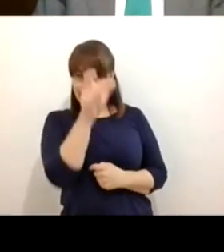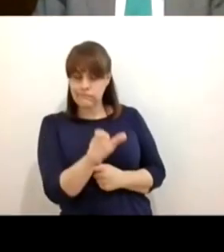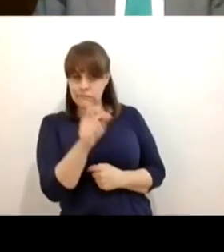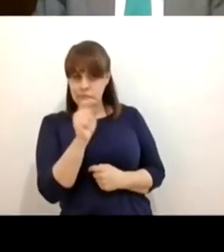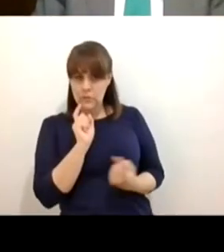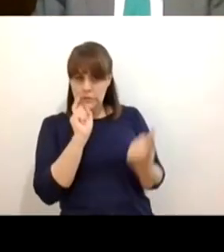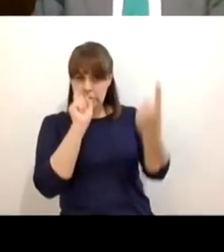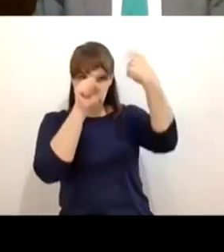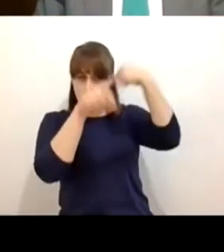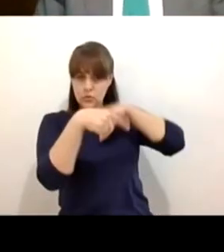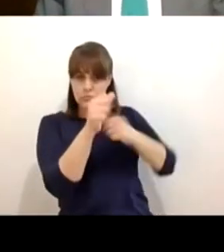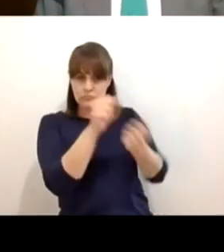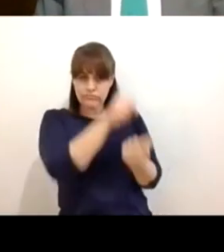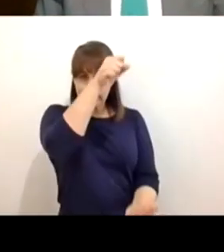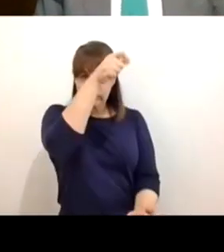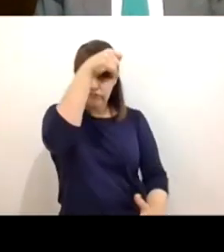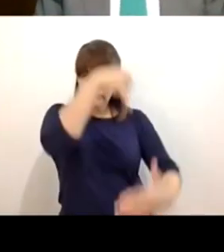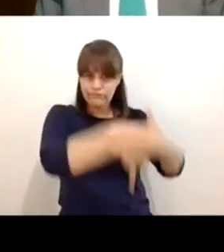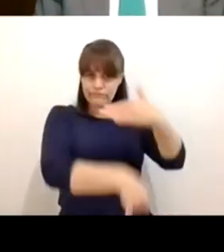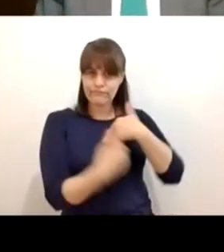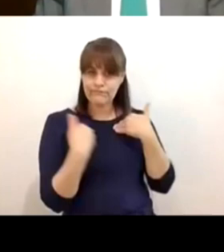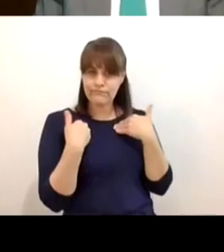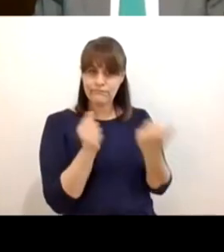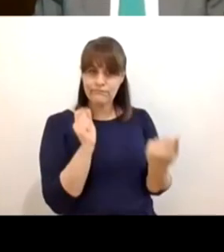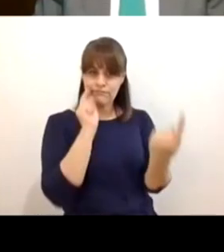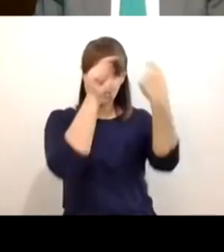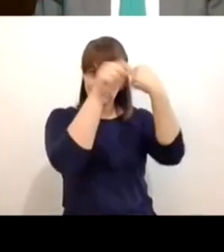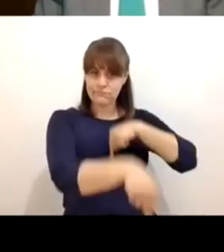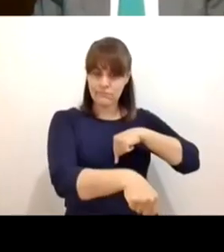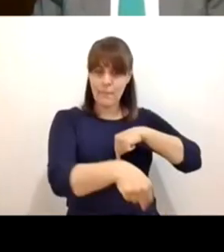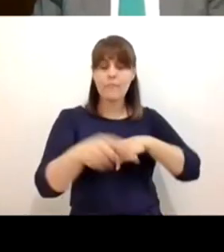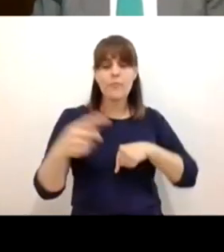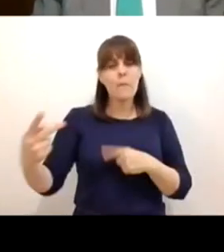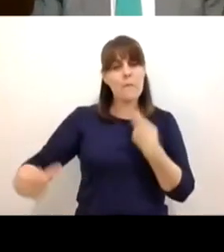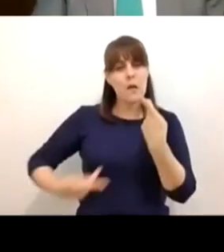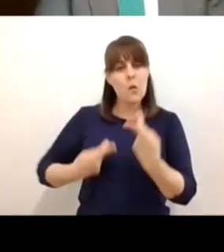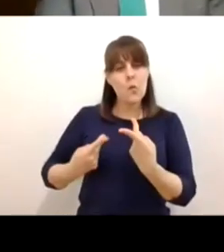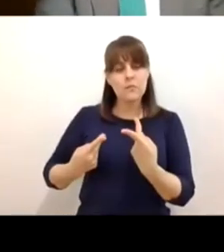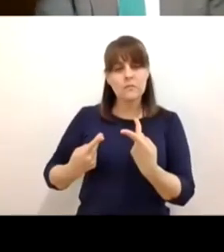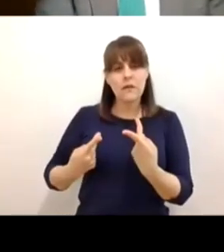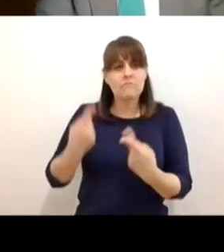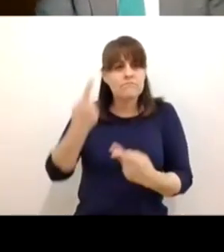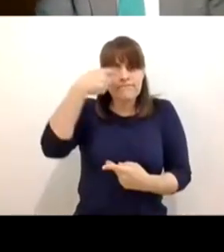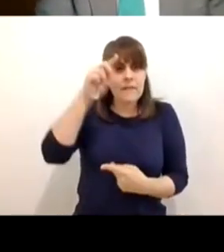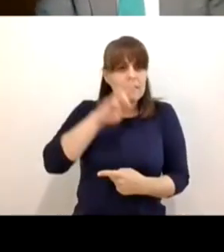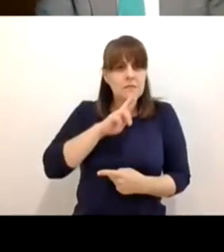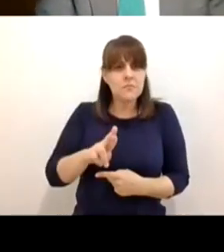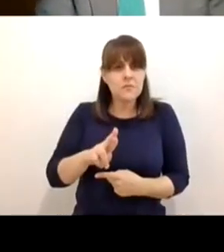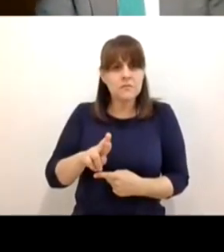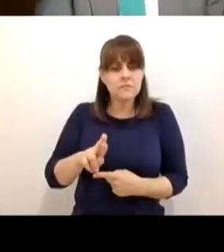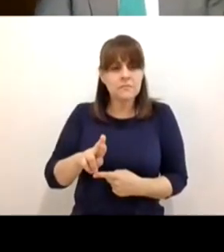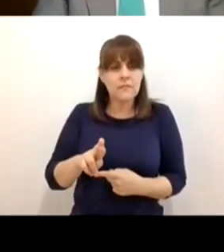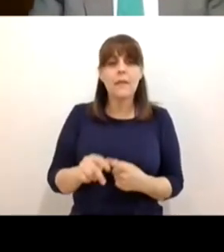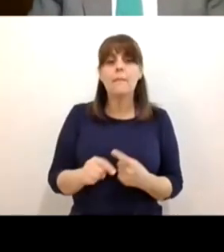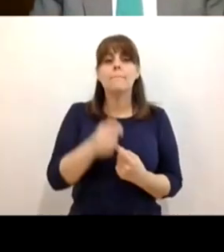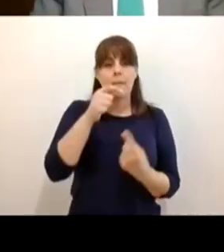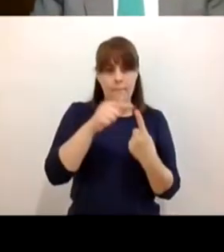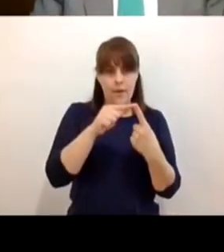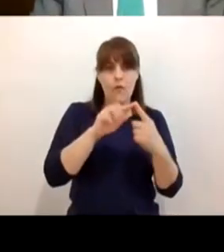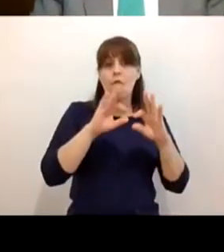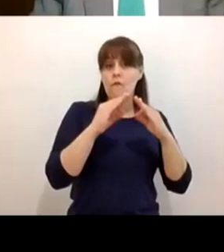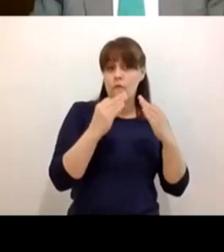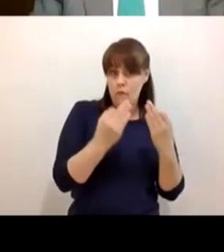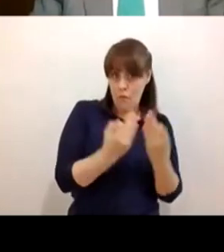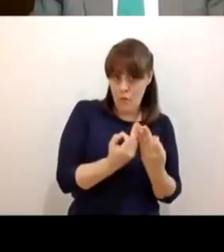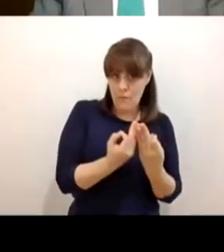adelante entonces la respuesta a la pregunta es una ecuación muy sencilla es A que son las medidas instrumentales